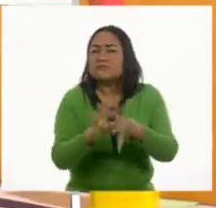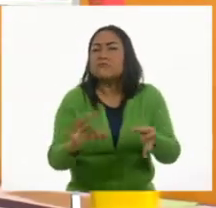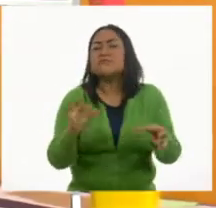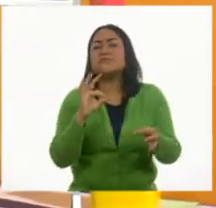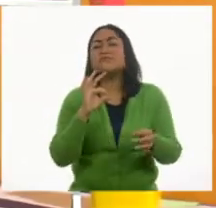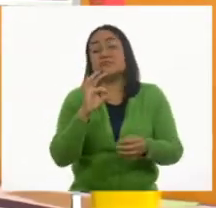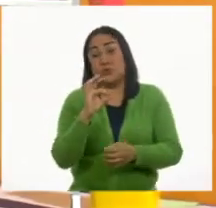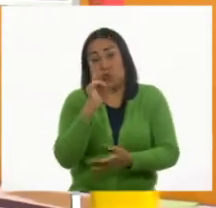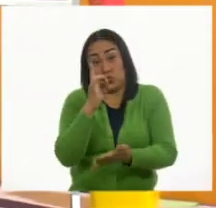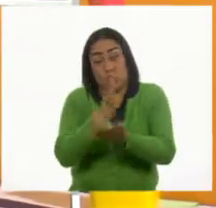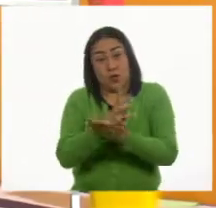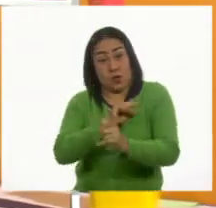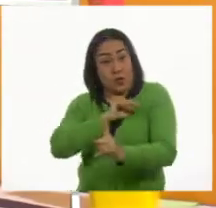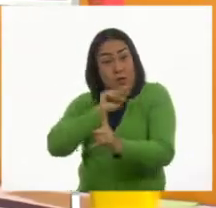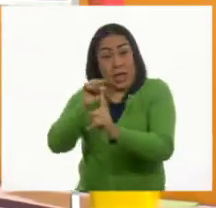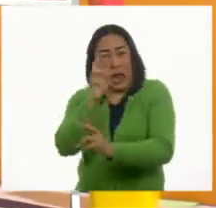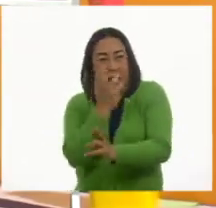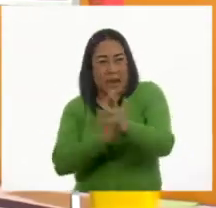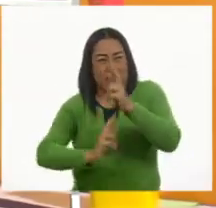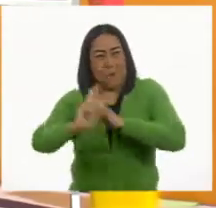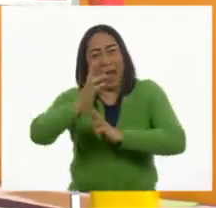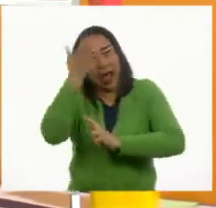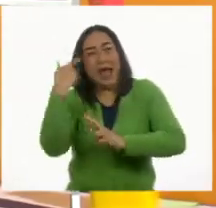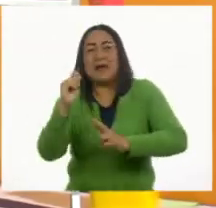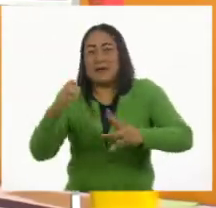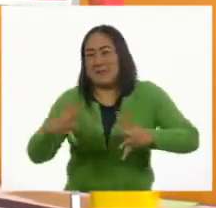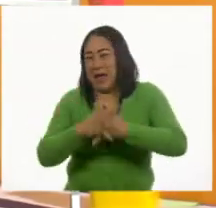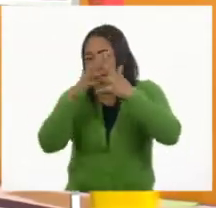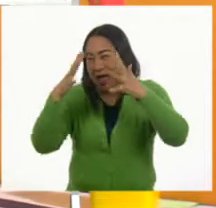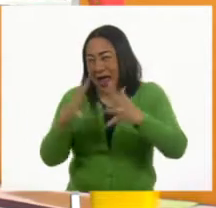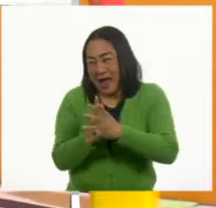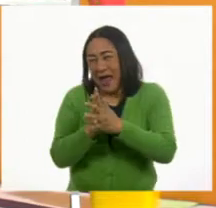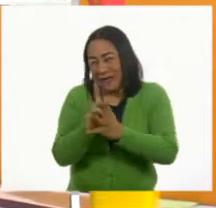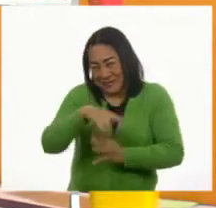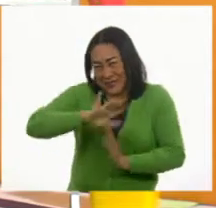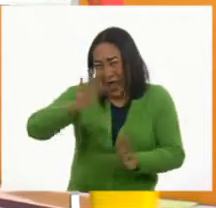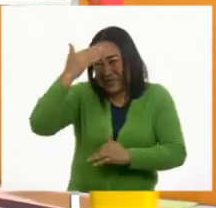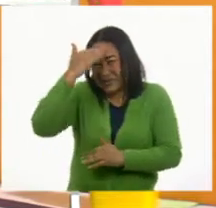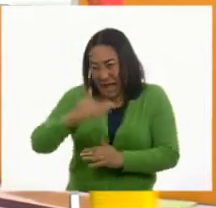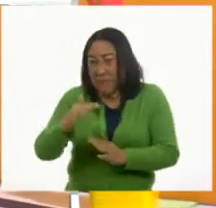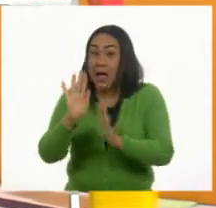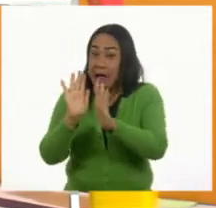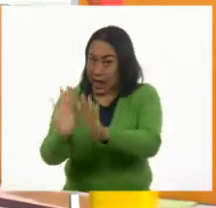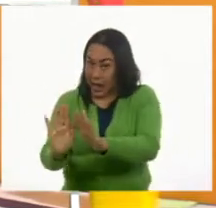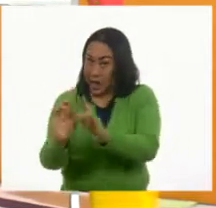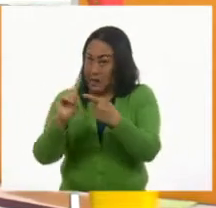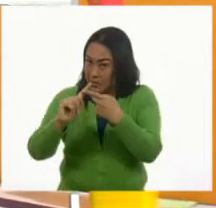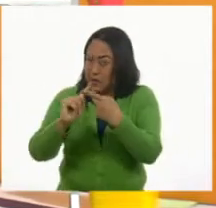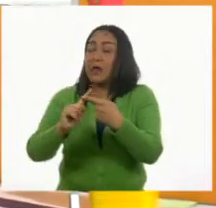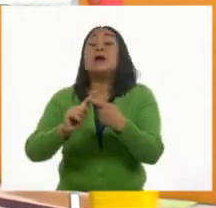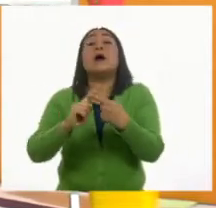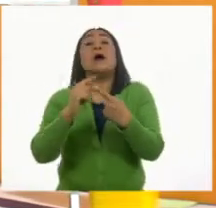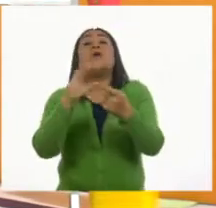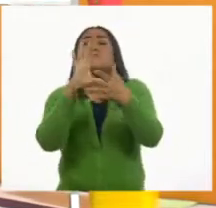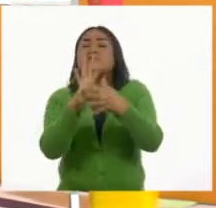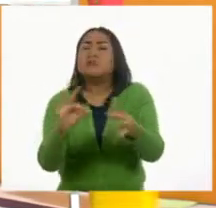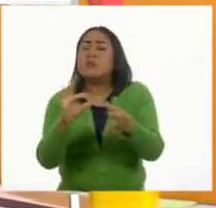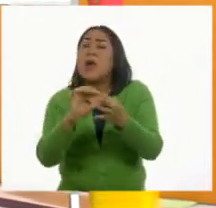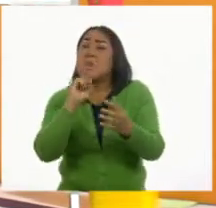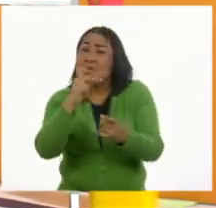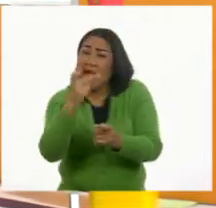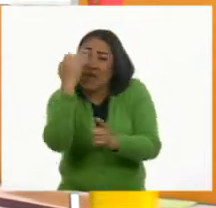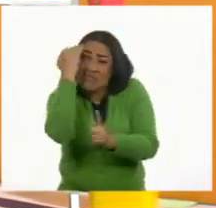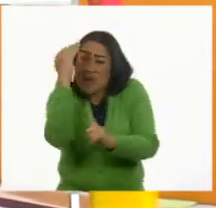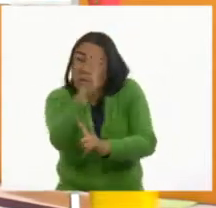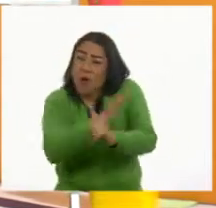de la revolución como el movimiento armado que todos conocen. Hoy vamos a descubrir que en esa época había